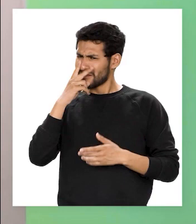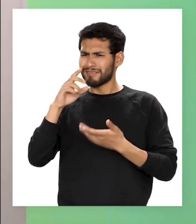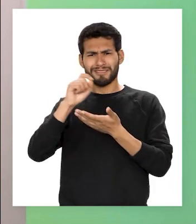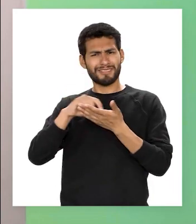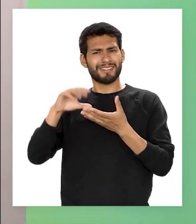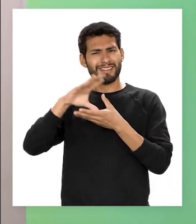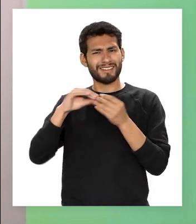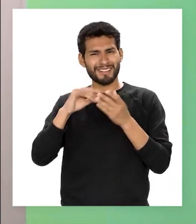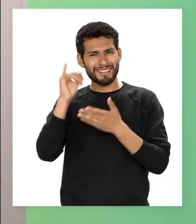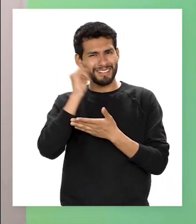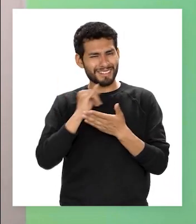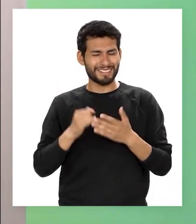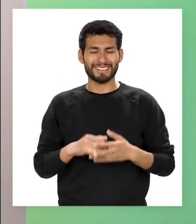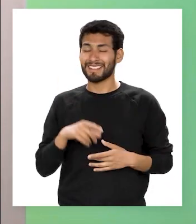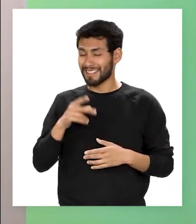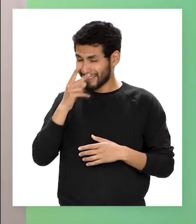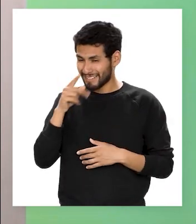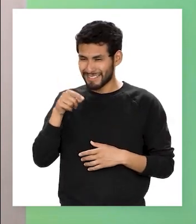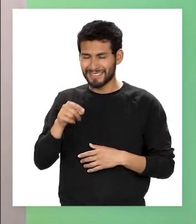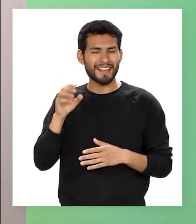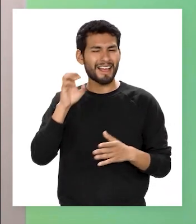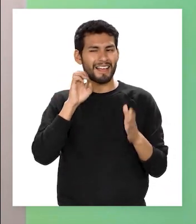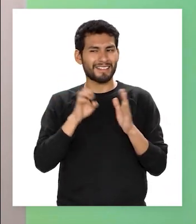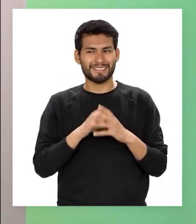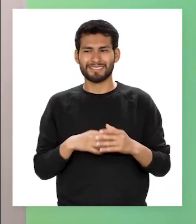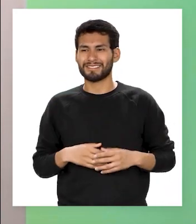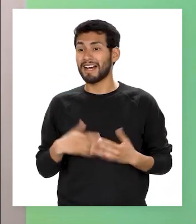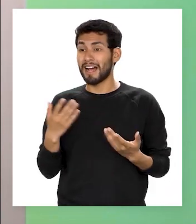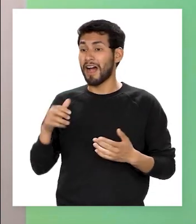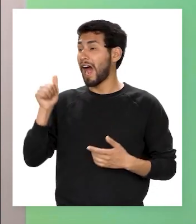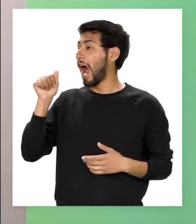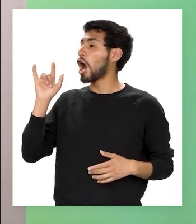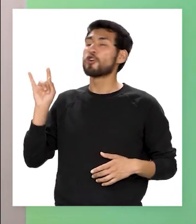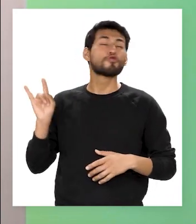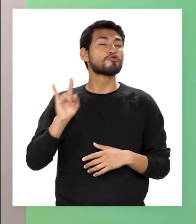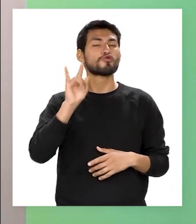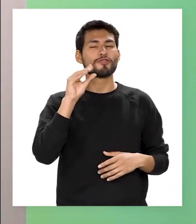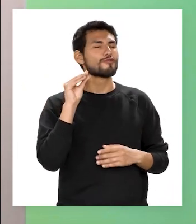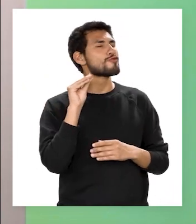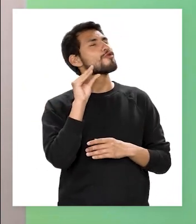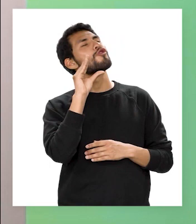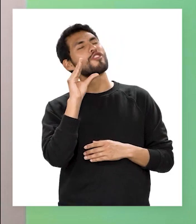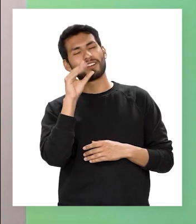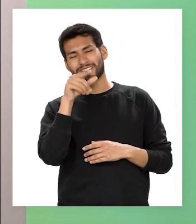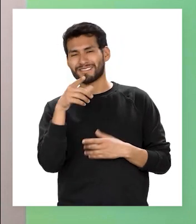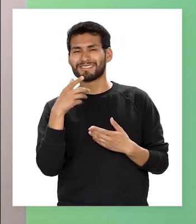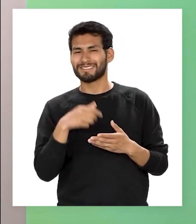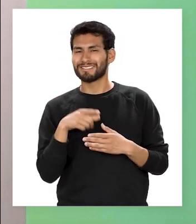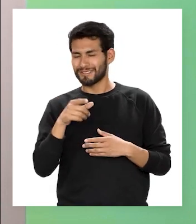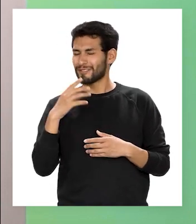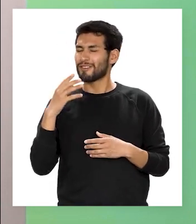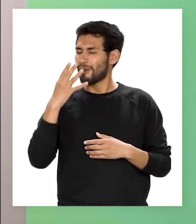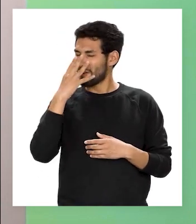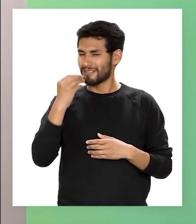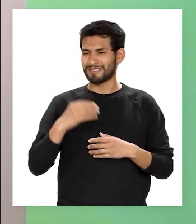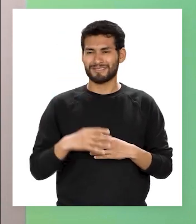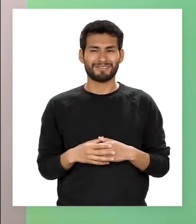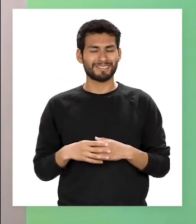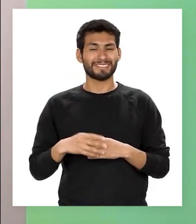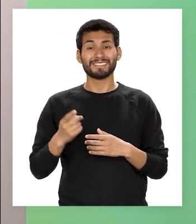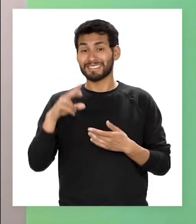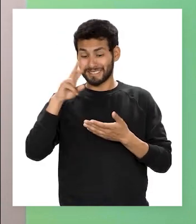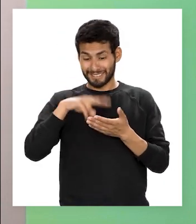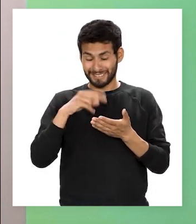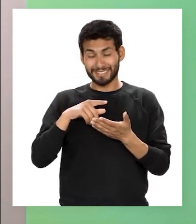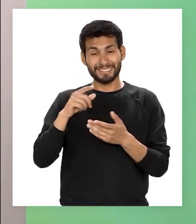historieta? En ellas podrías encontrar, por ejemplo, un ¡Auuu! Para representar el aullido de un lobo Los que